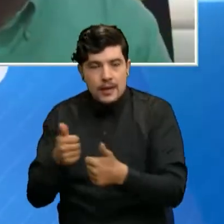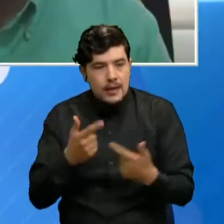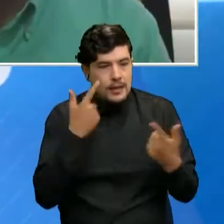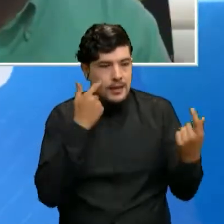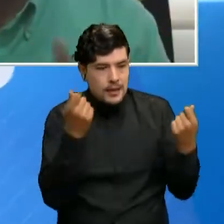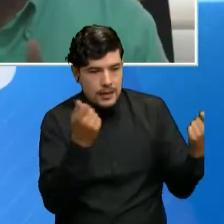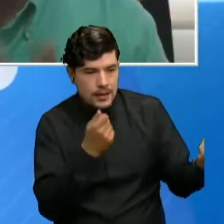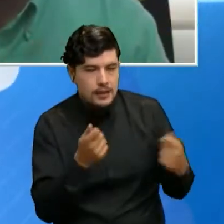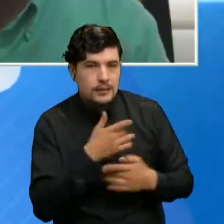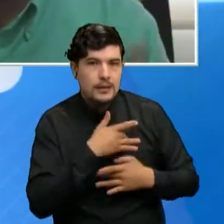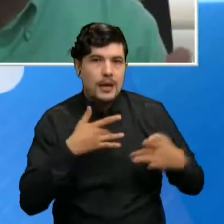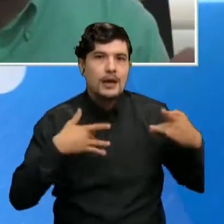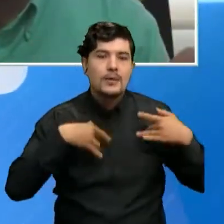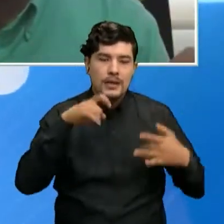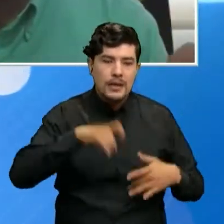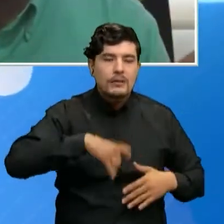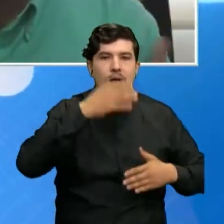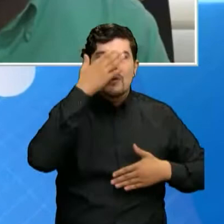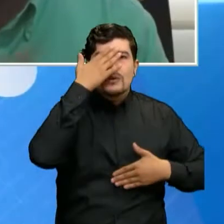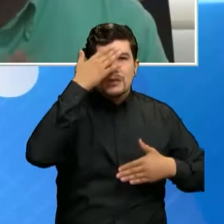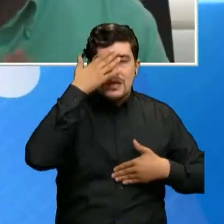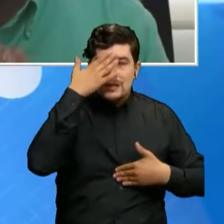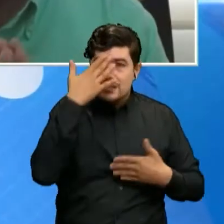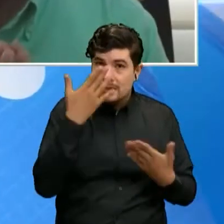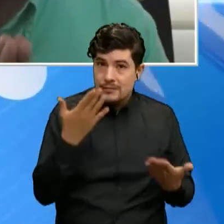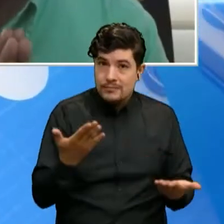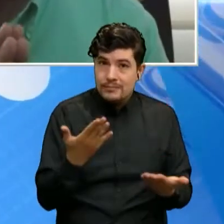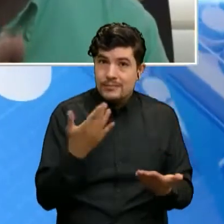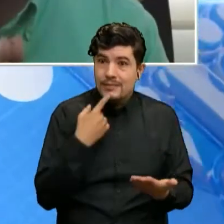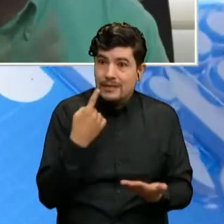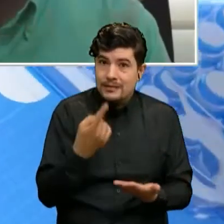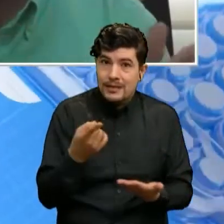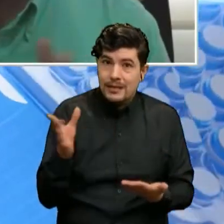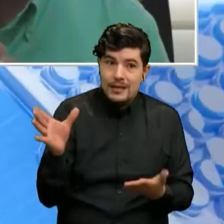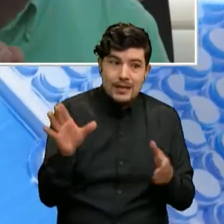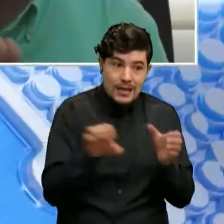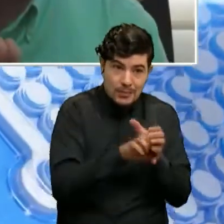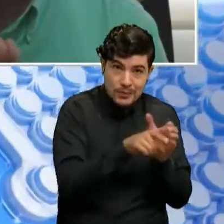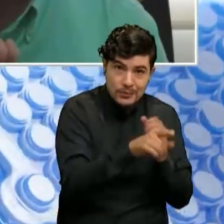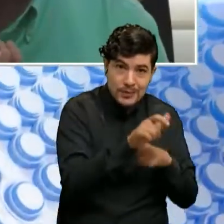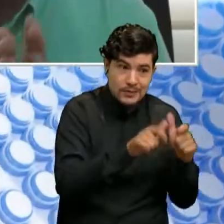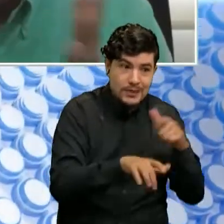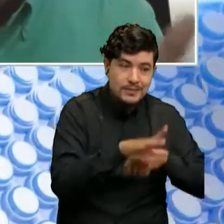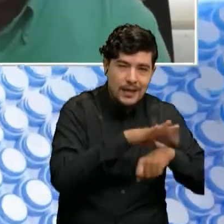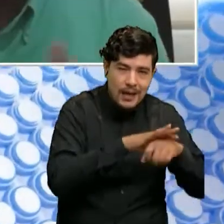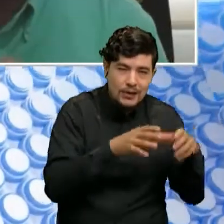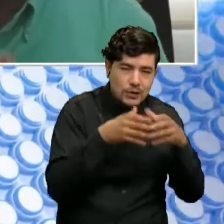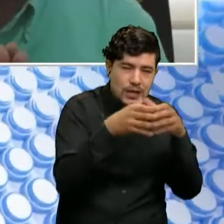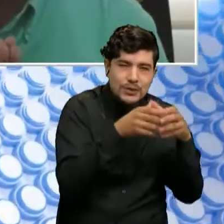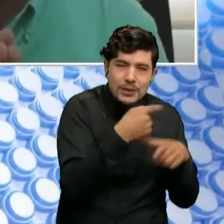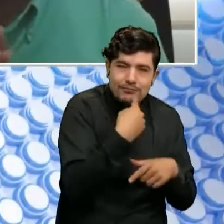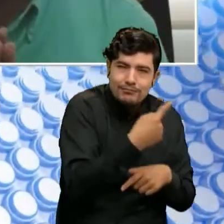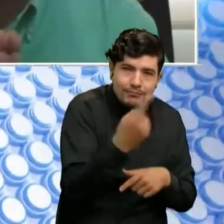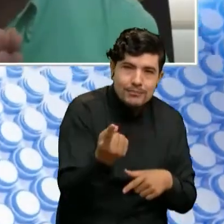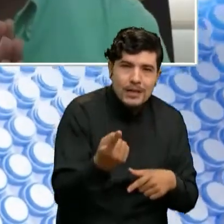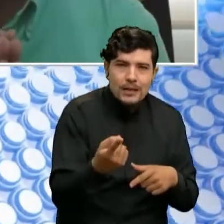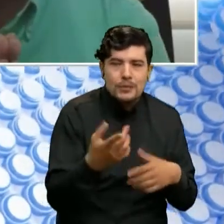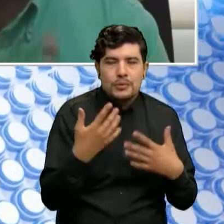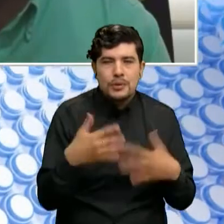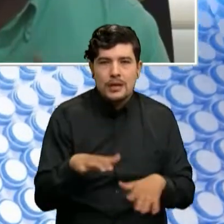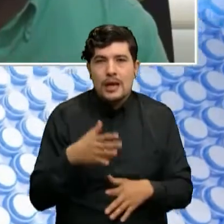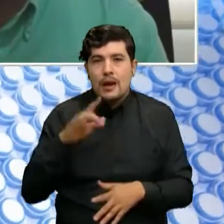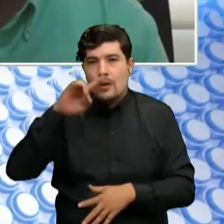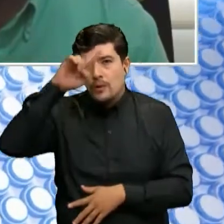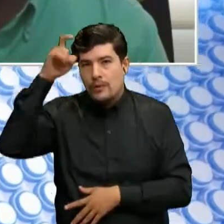Pero también, pues nos toca también de, como lo dice, todo el equipo médico y las asociaciones que siempre le agradecemos